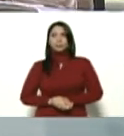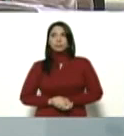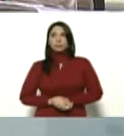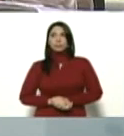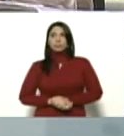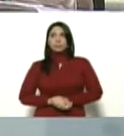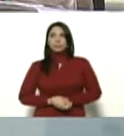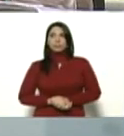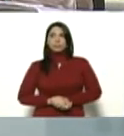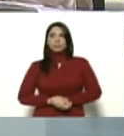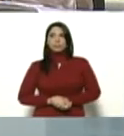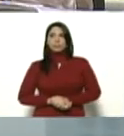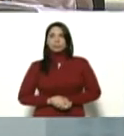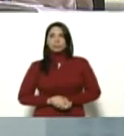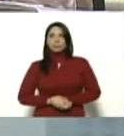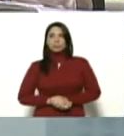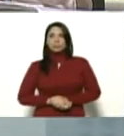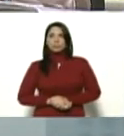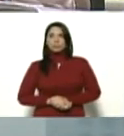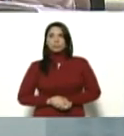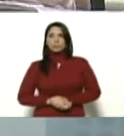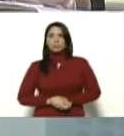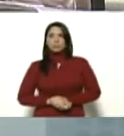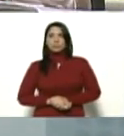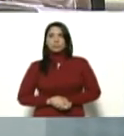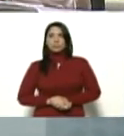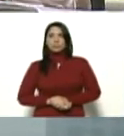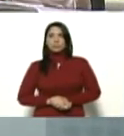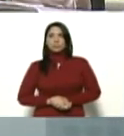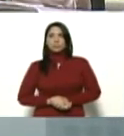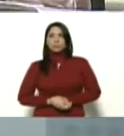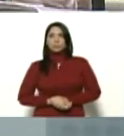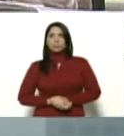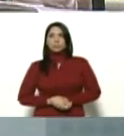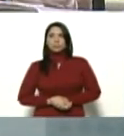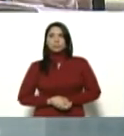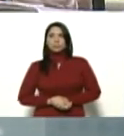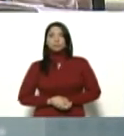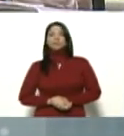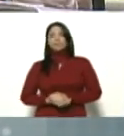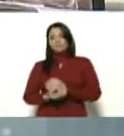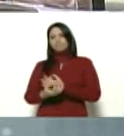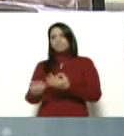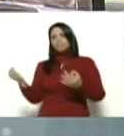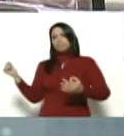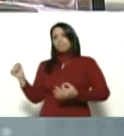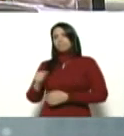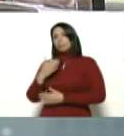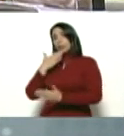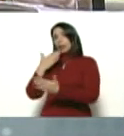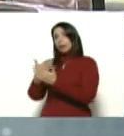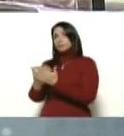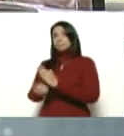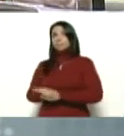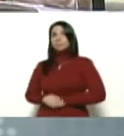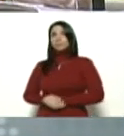¿Con ellos y con la Organización Mundial de la Salud? Correcto. Muchas gracias,